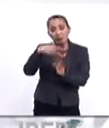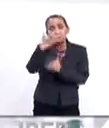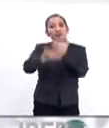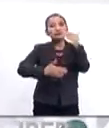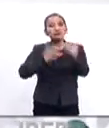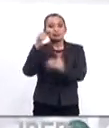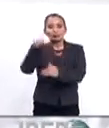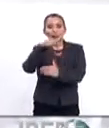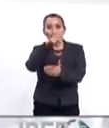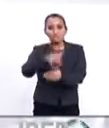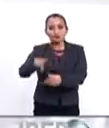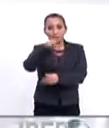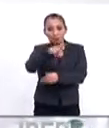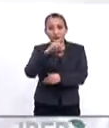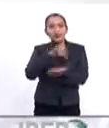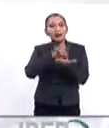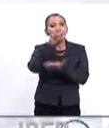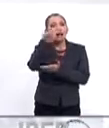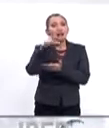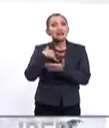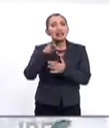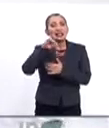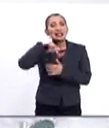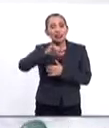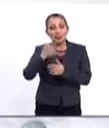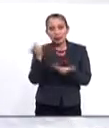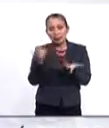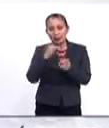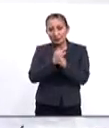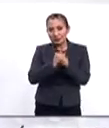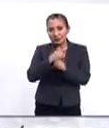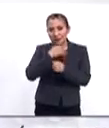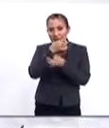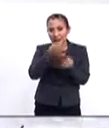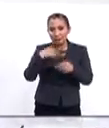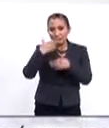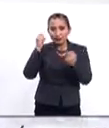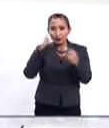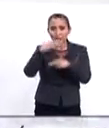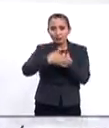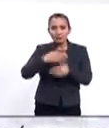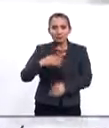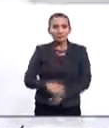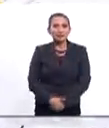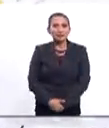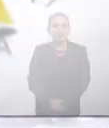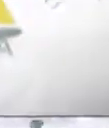progreso de dicha provincia. Damos las gracias a Lina por esta cápsula que nos envía. Nos vemos la próxima.